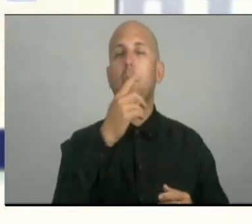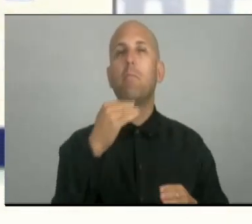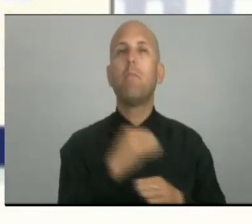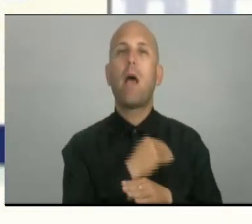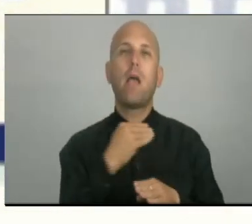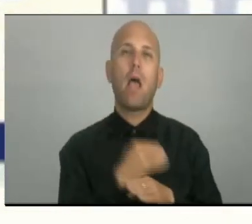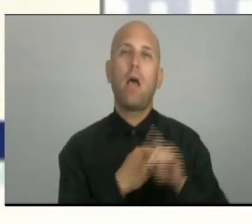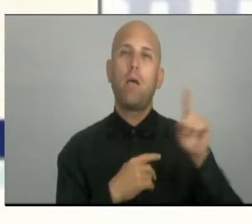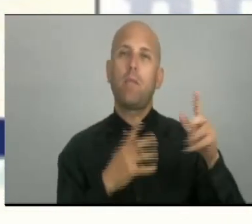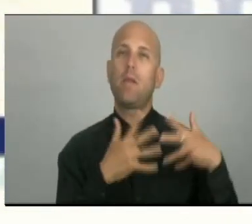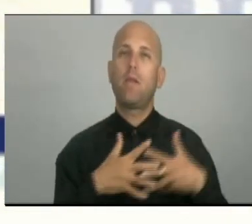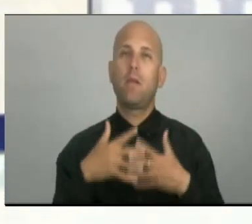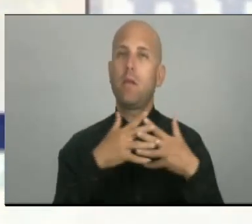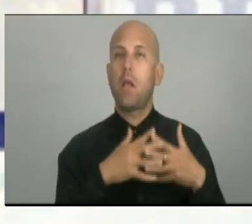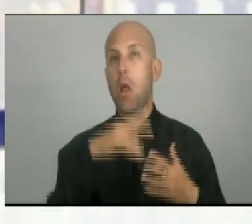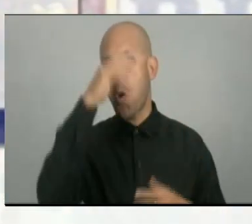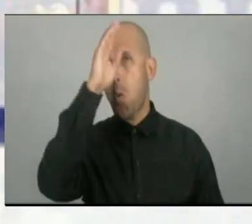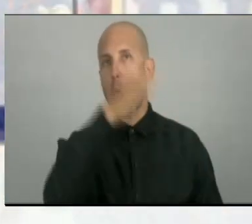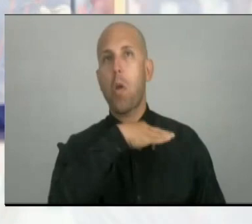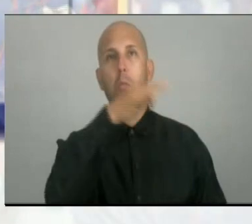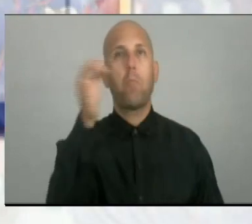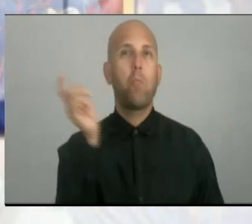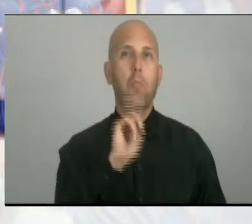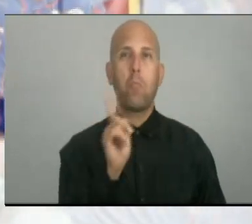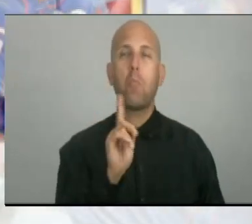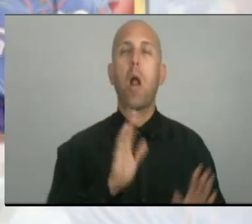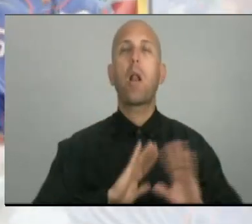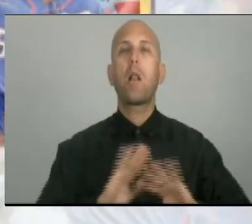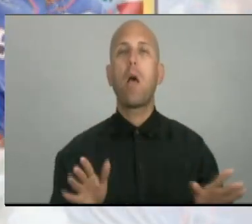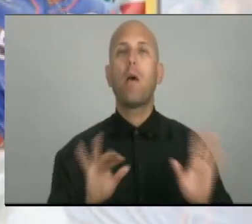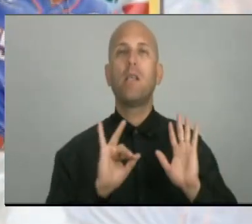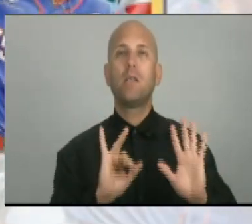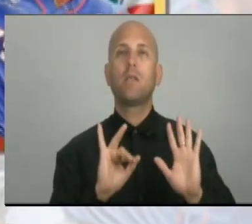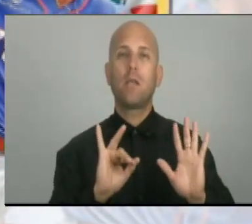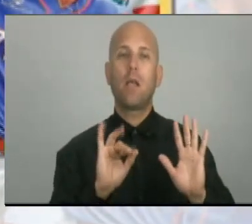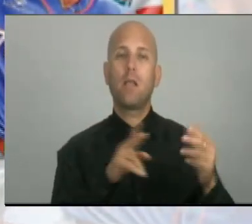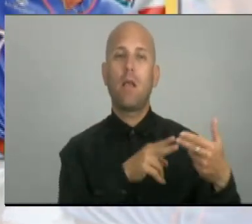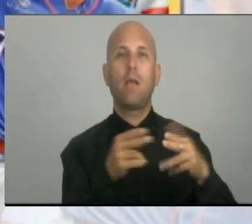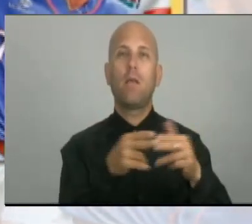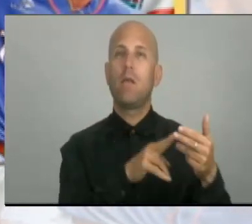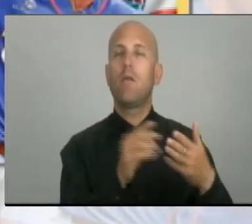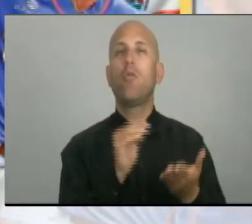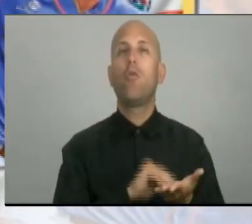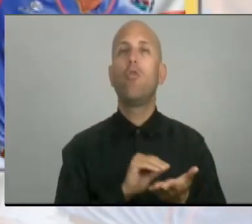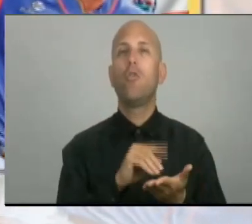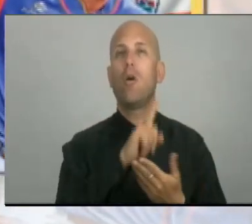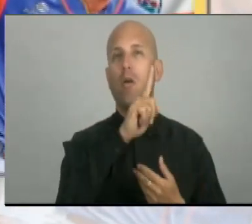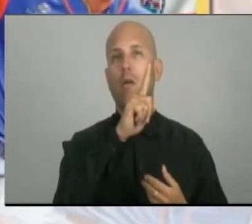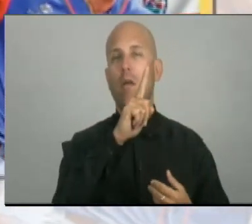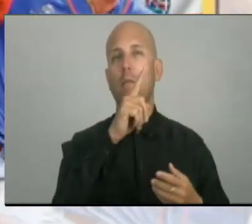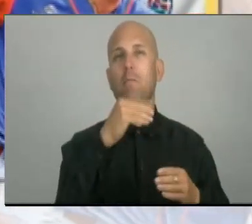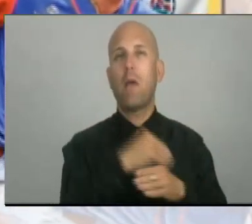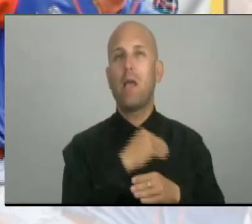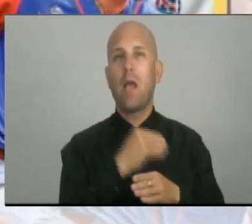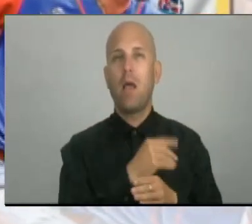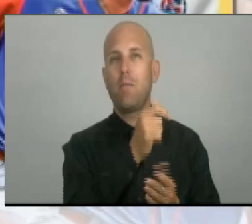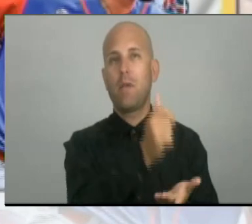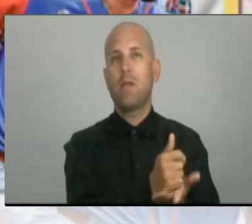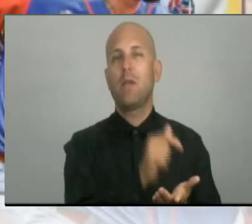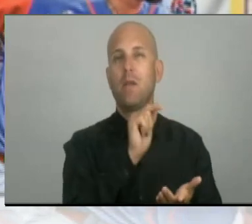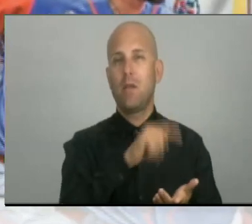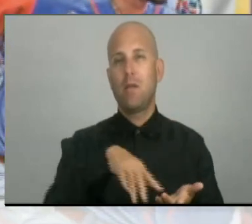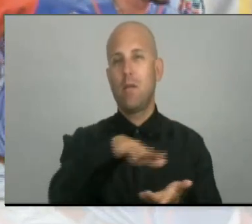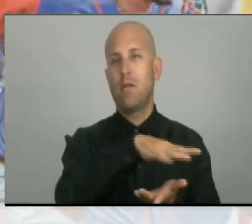invitación a la misma y por tanto participan siete equipos. La league se juega en la casa de los Marlins de Miami, el primer